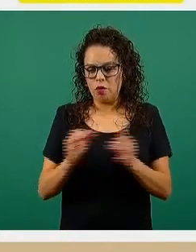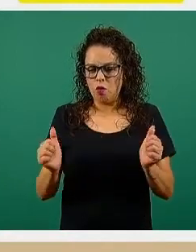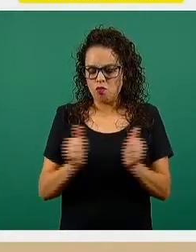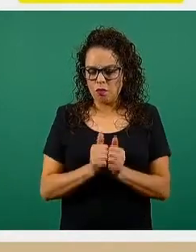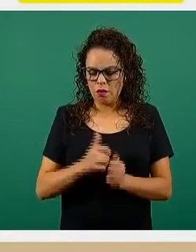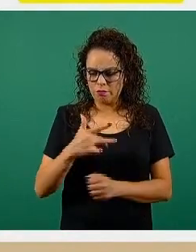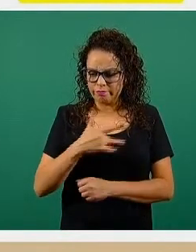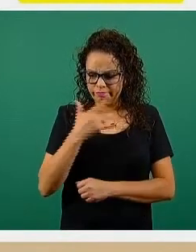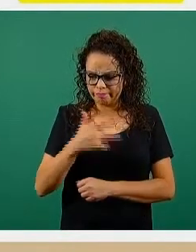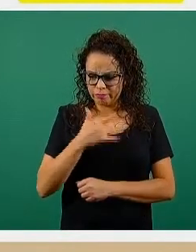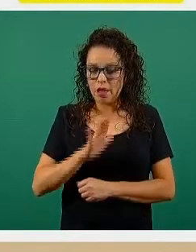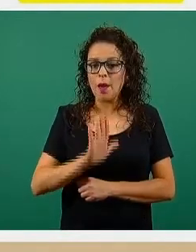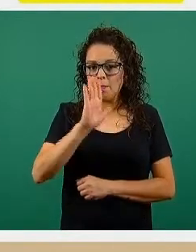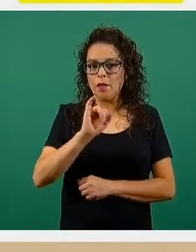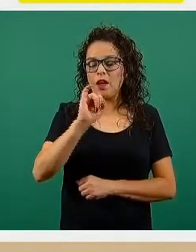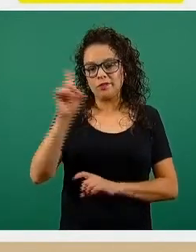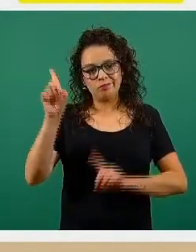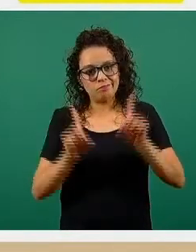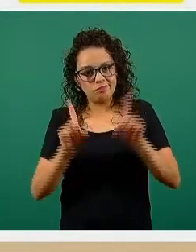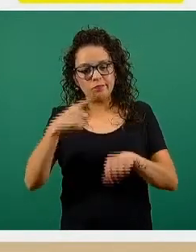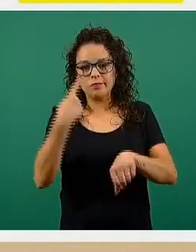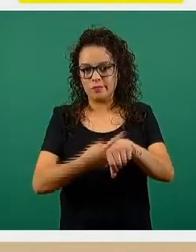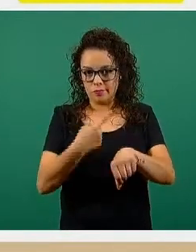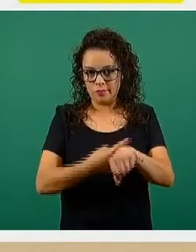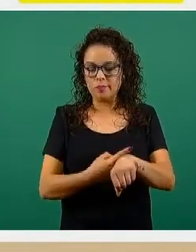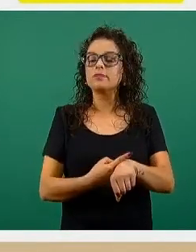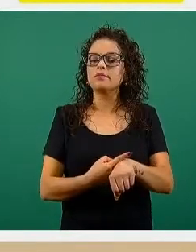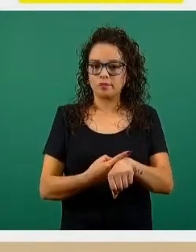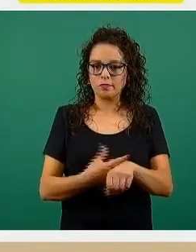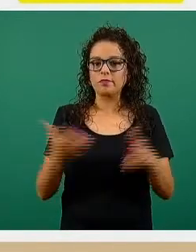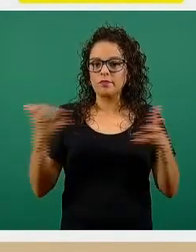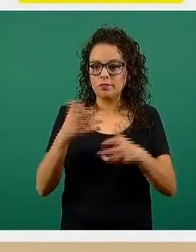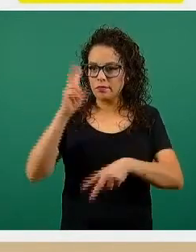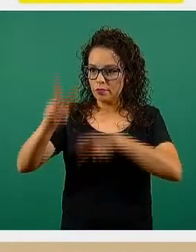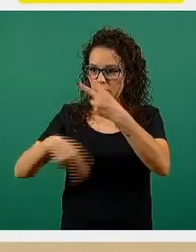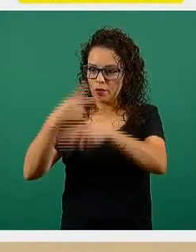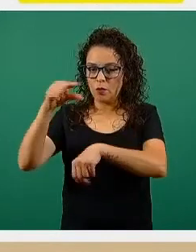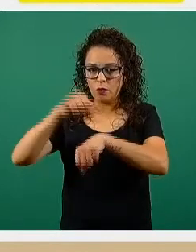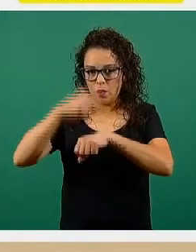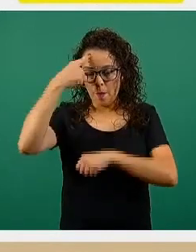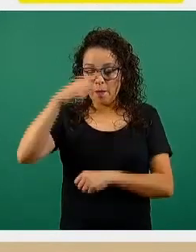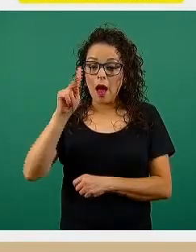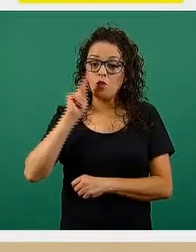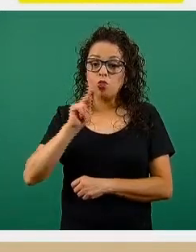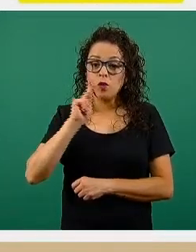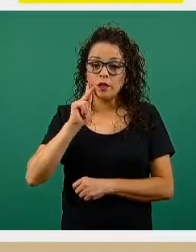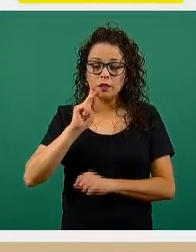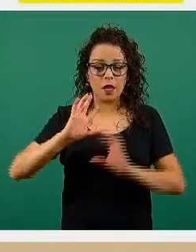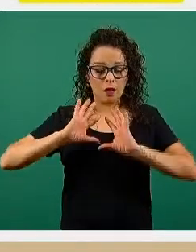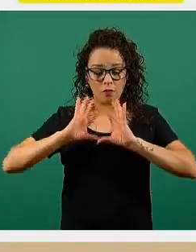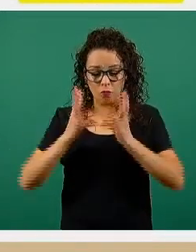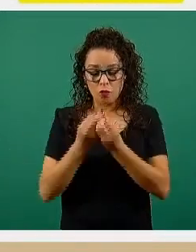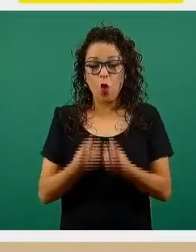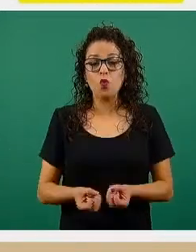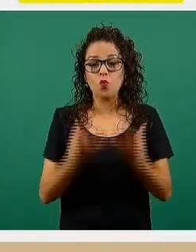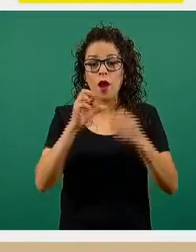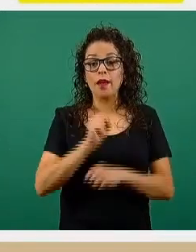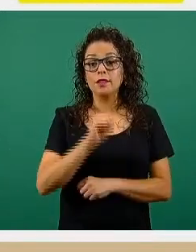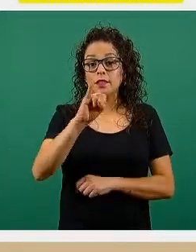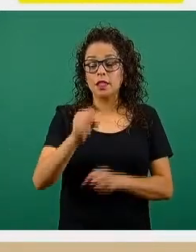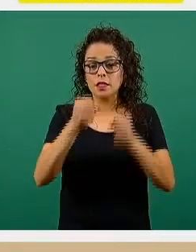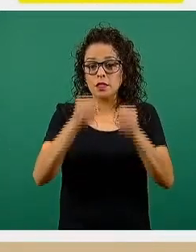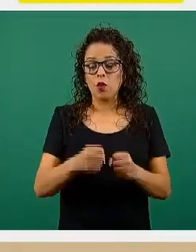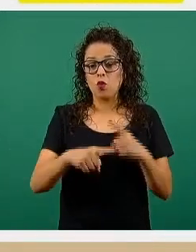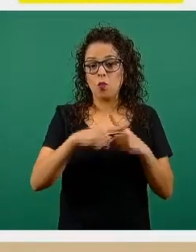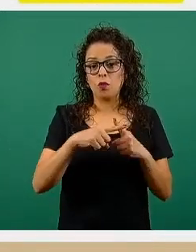ser definido como un caso sospechoso, se le tomó la muestra y del total de ellos, cuántas resultaron positivas. Hemos llegado